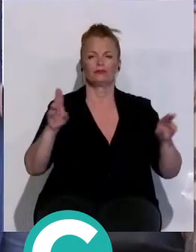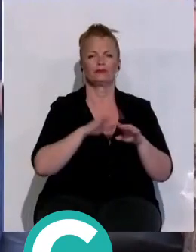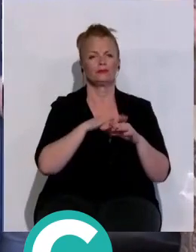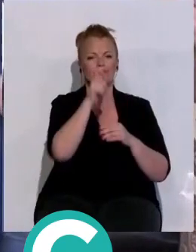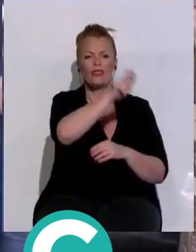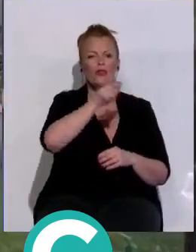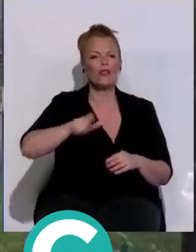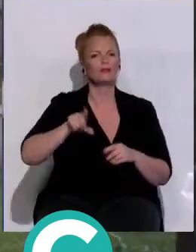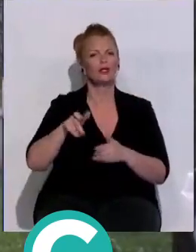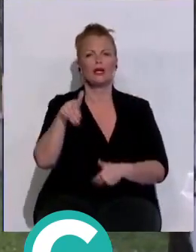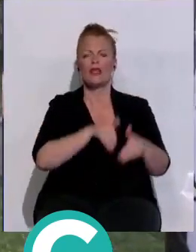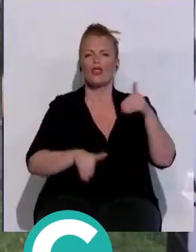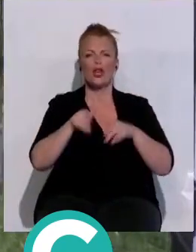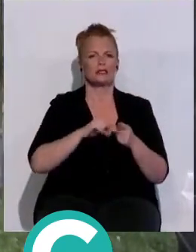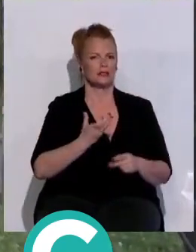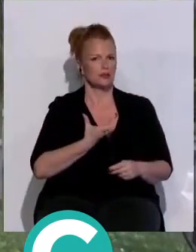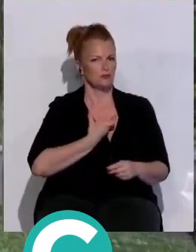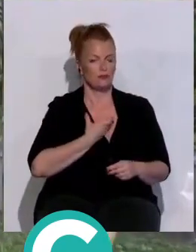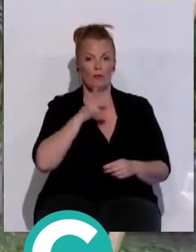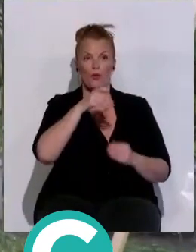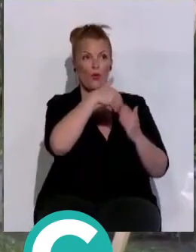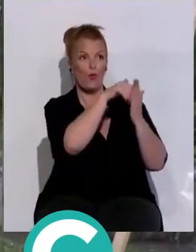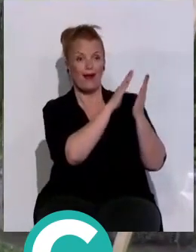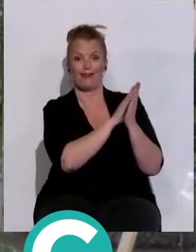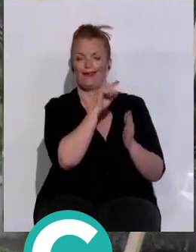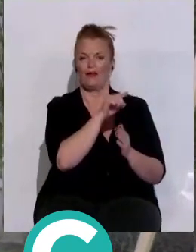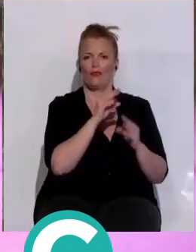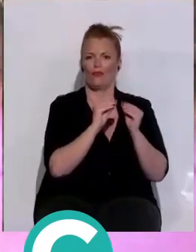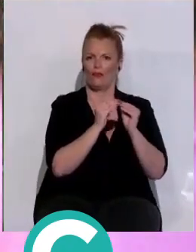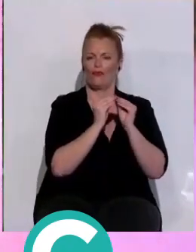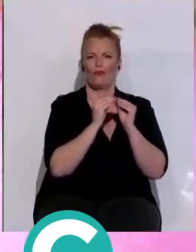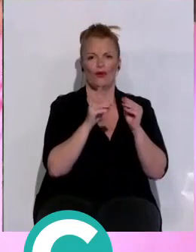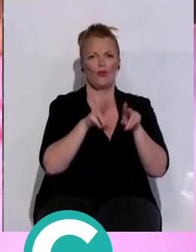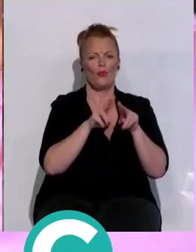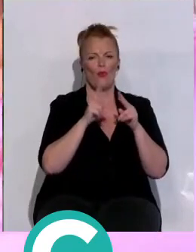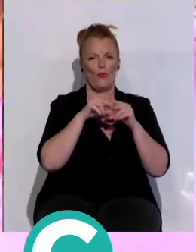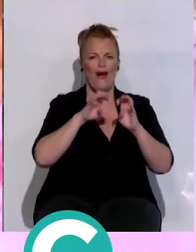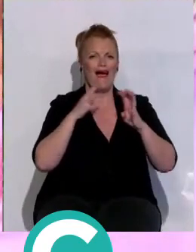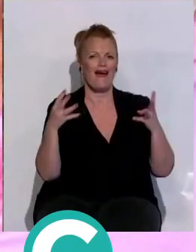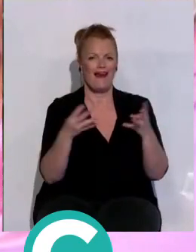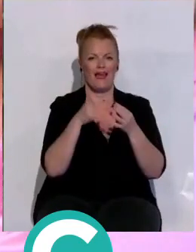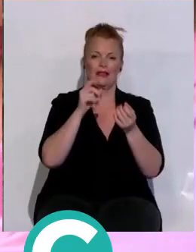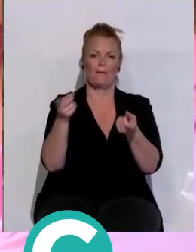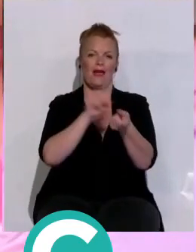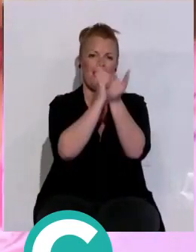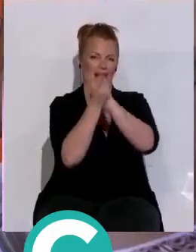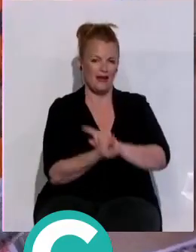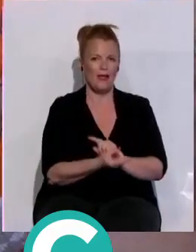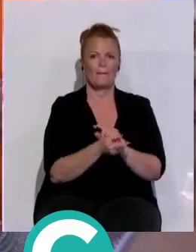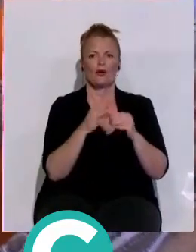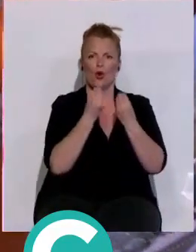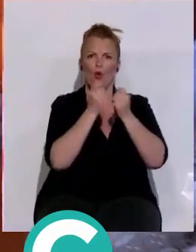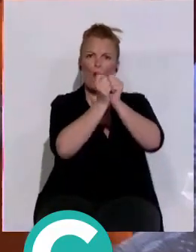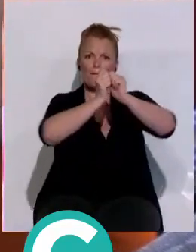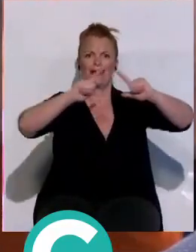elecciones municipales. Un cartel que se presentó de manera virtual y al revés, en una pantalla en la plaza de Carlos Díaz. Un